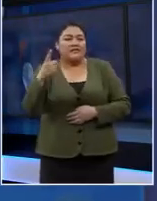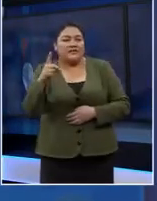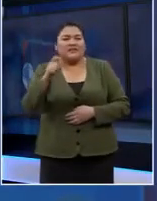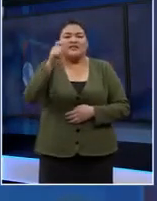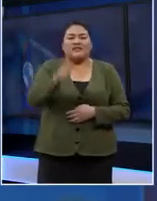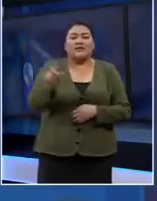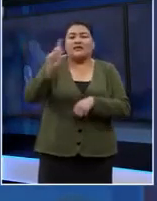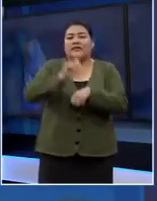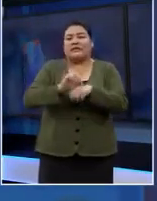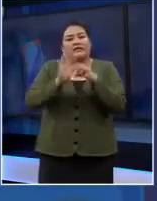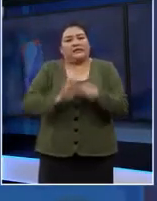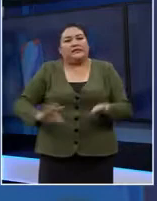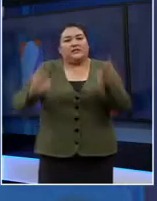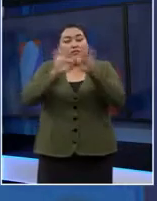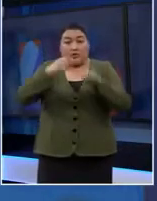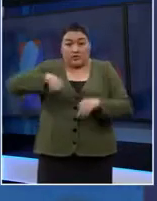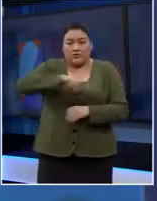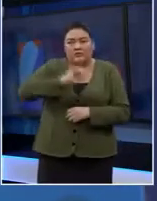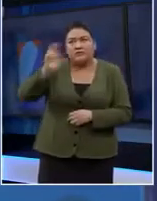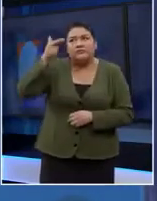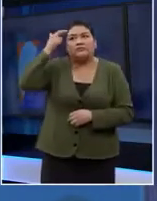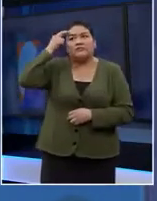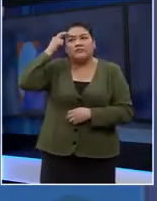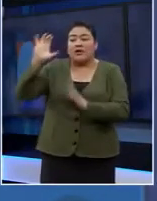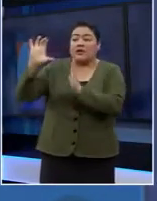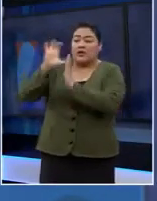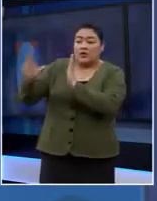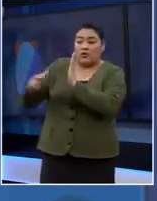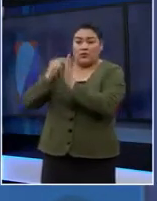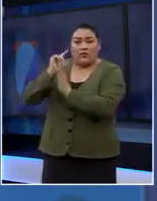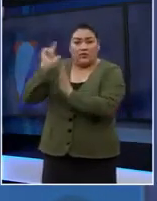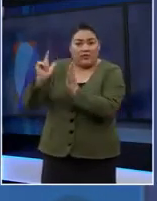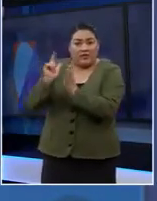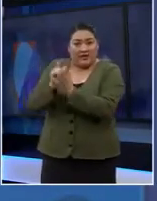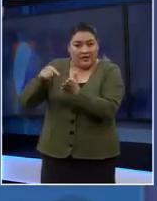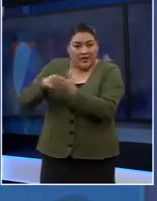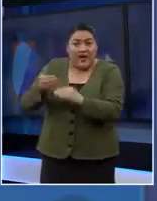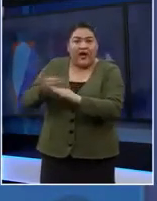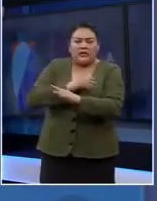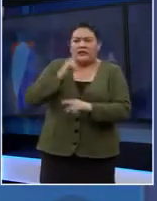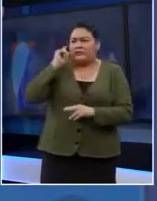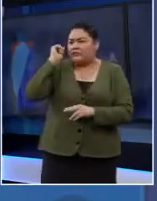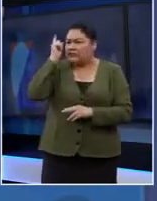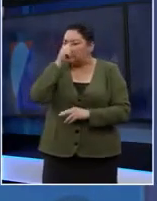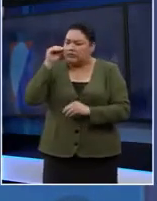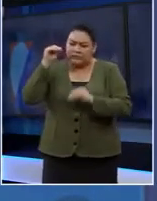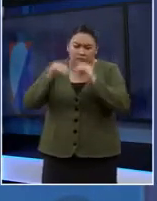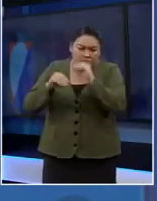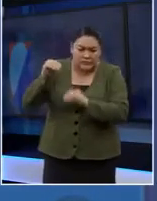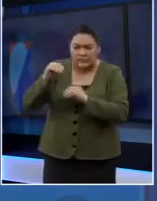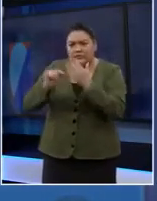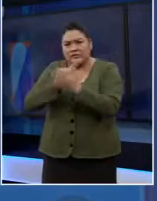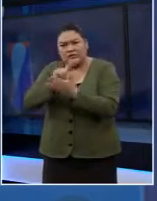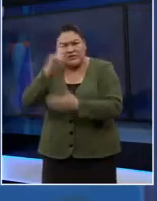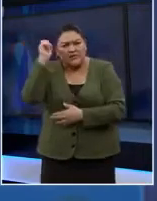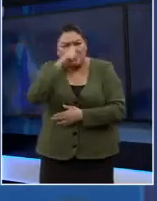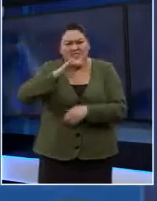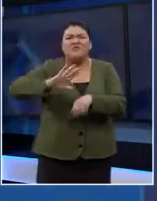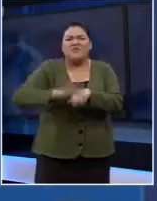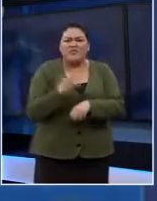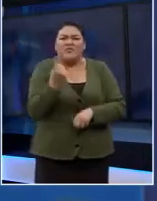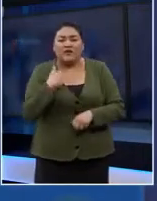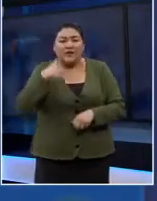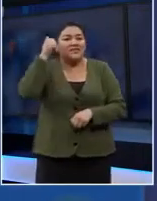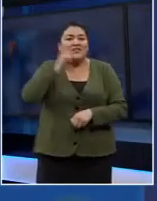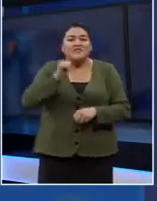es un día importante para acordarnos que esta convención se dio con muchísimas dificultades y la razón de esto es que siempre